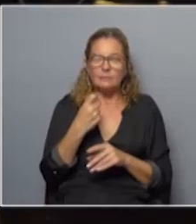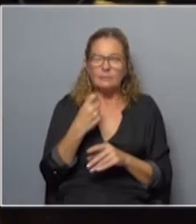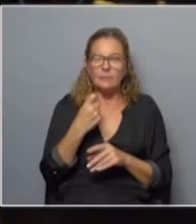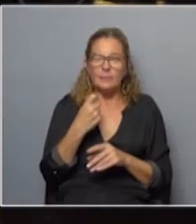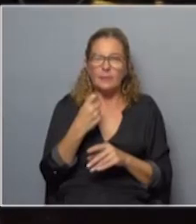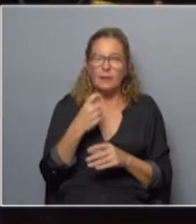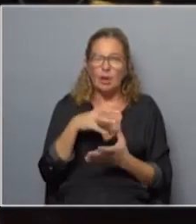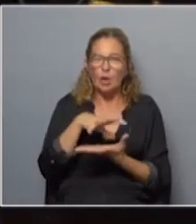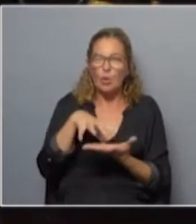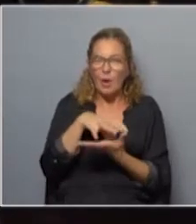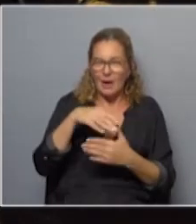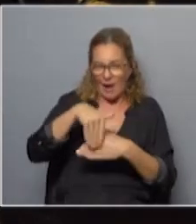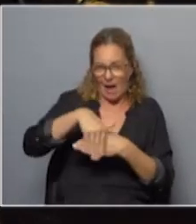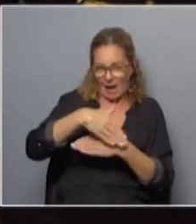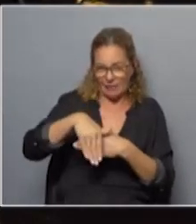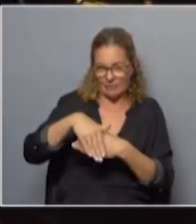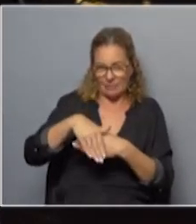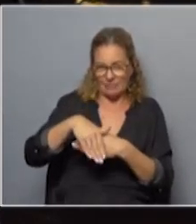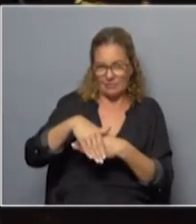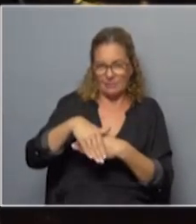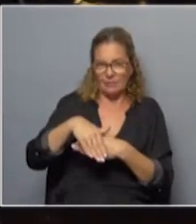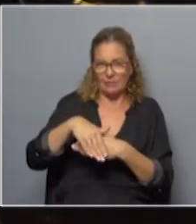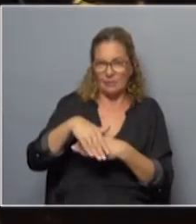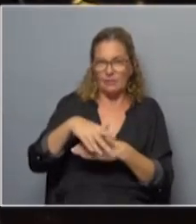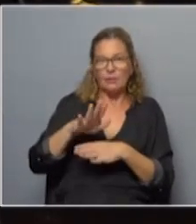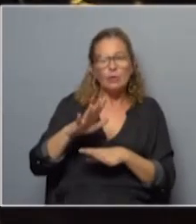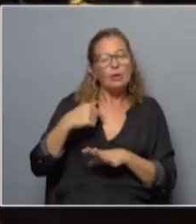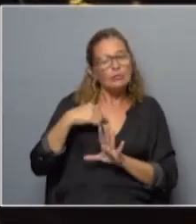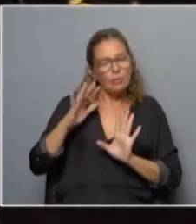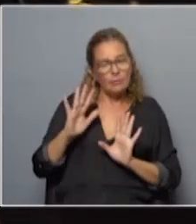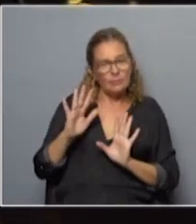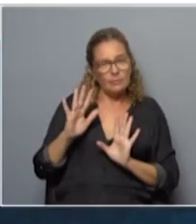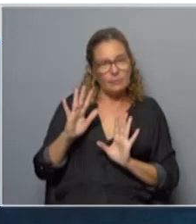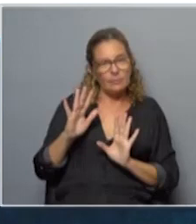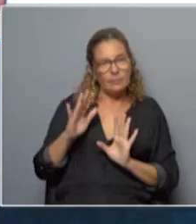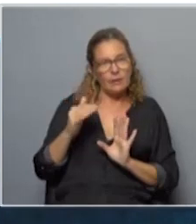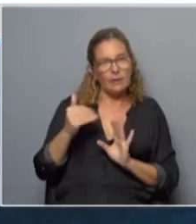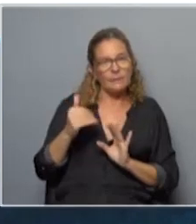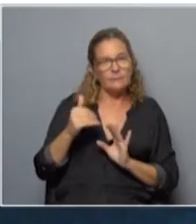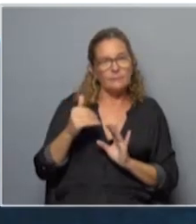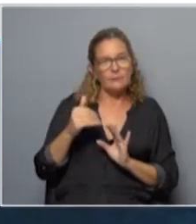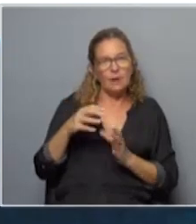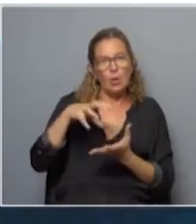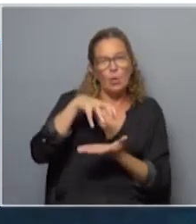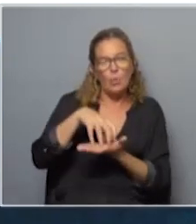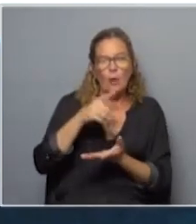lugar en contexto de calle en nuestro caso más que en contexto puro de comisaría aunque